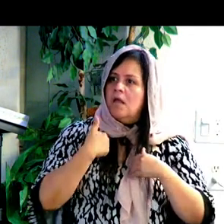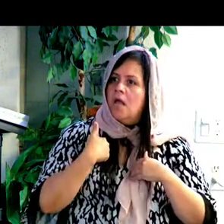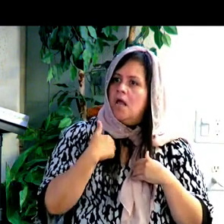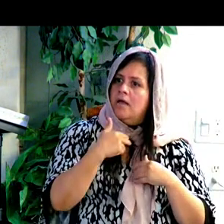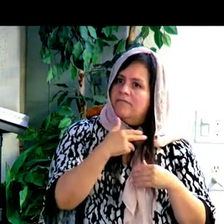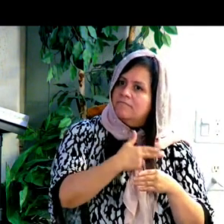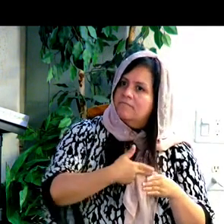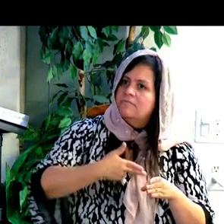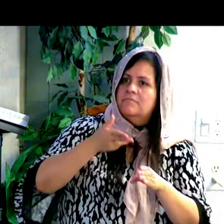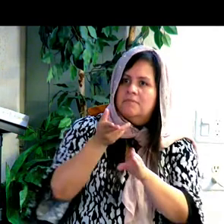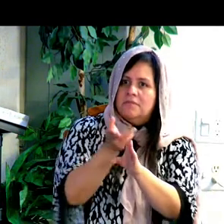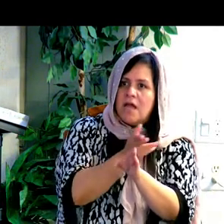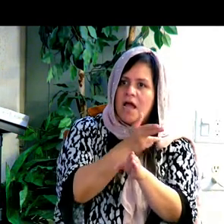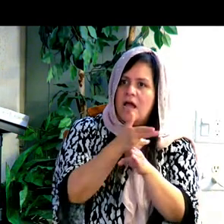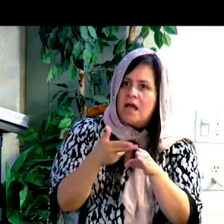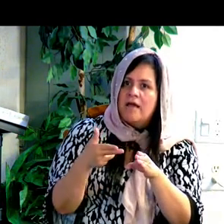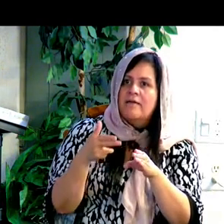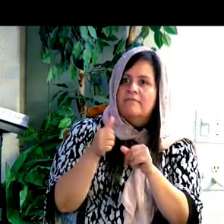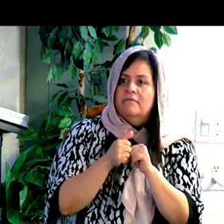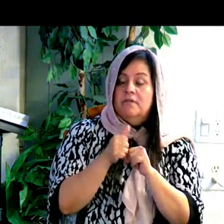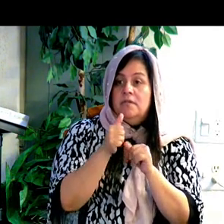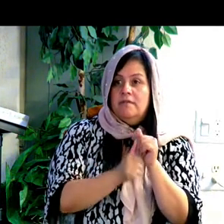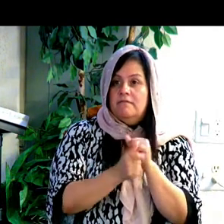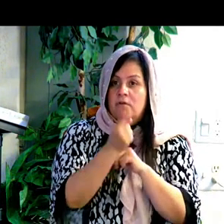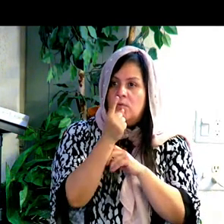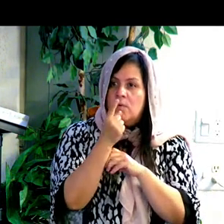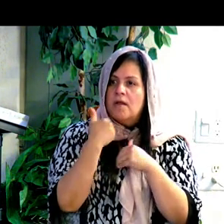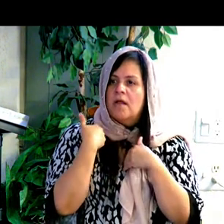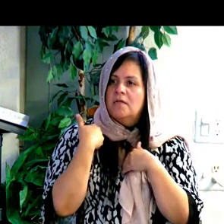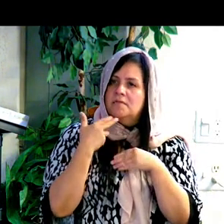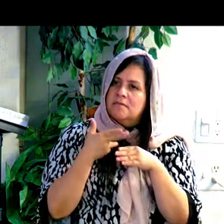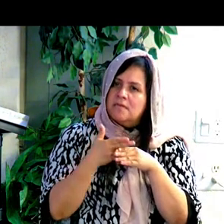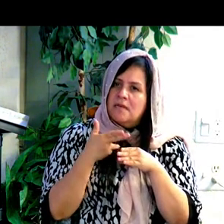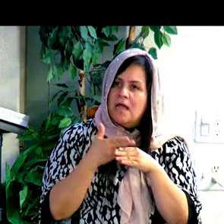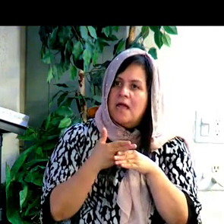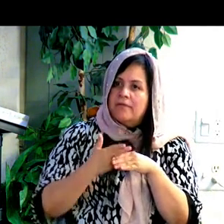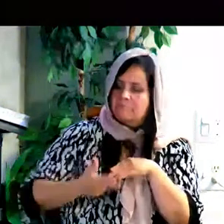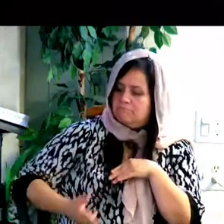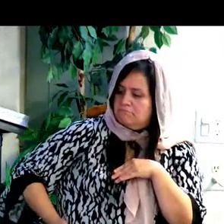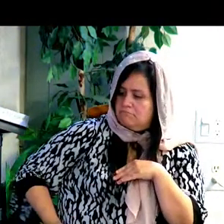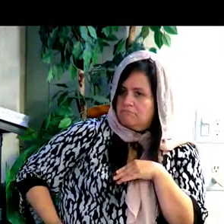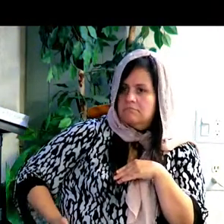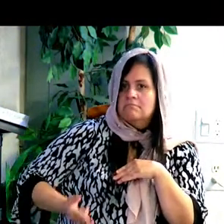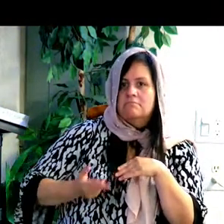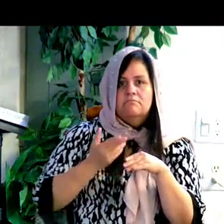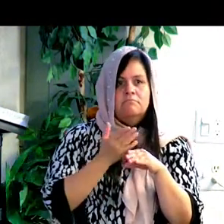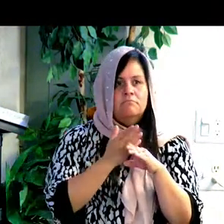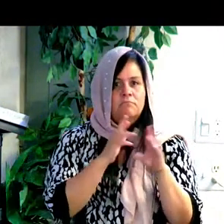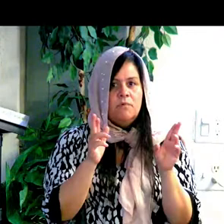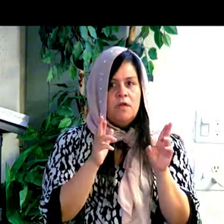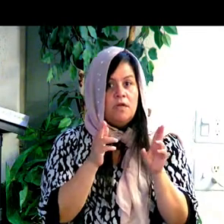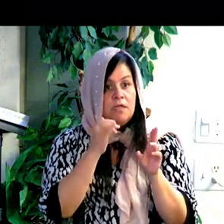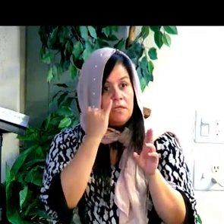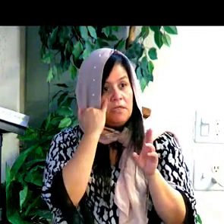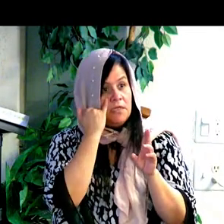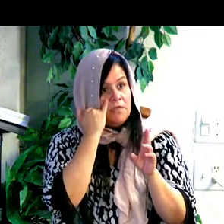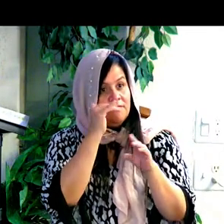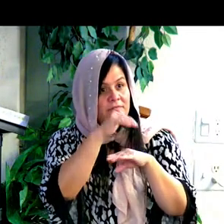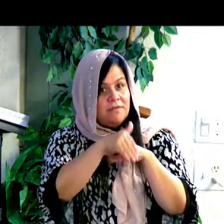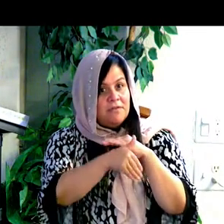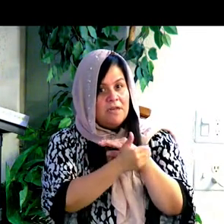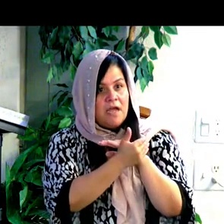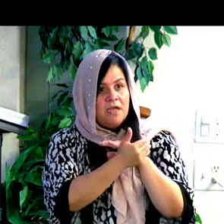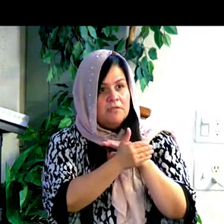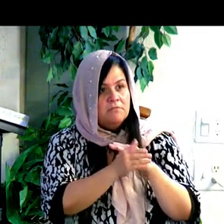guerra. Cada uno tiene la espada a su lado contra los peligros de la noche. El